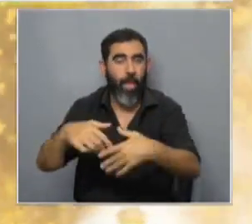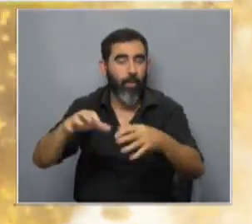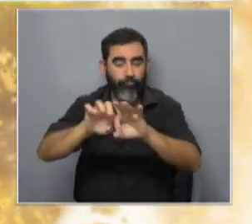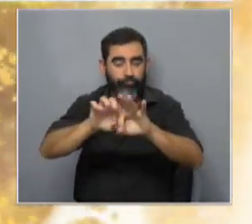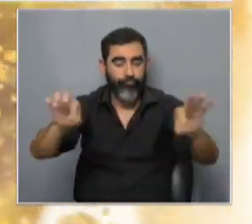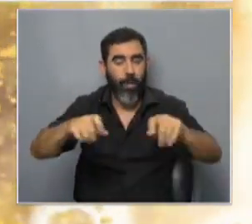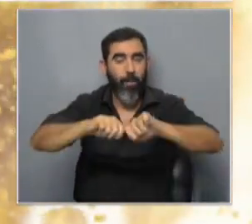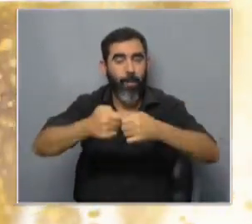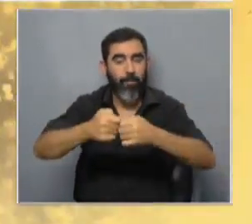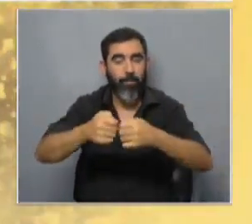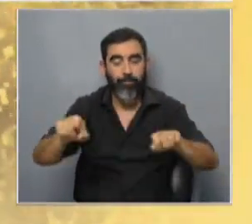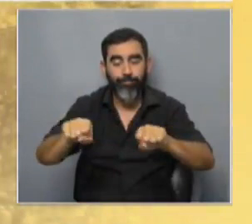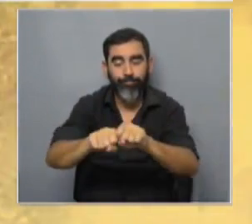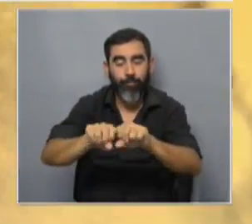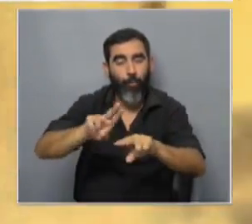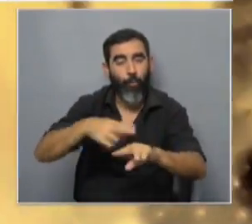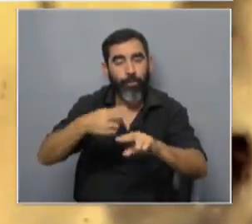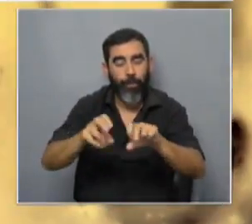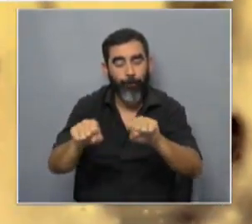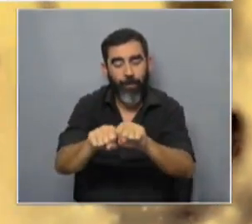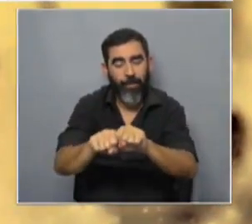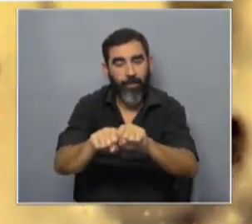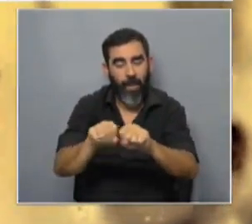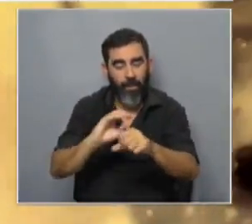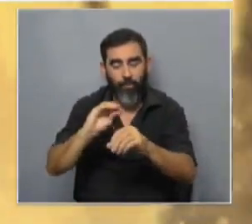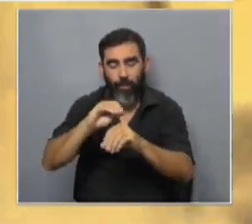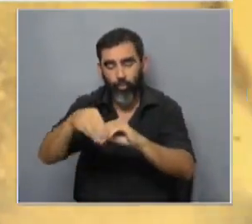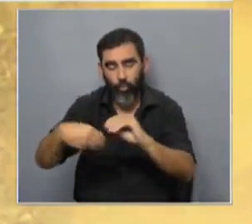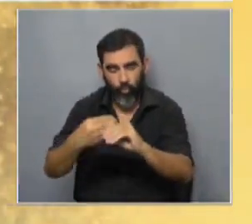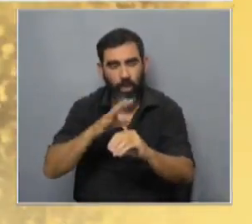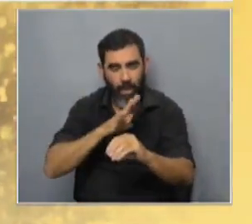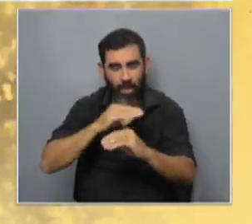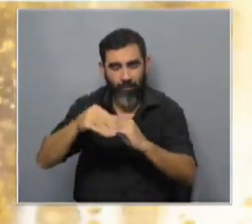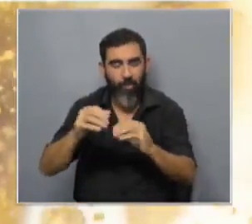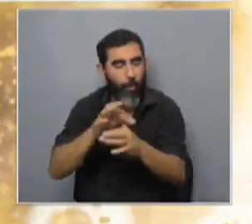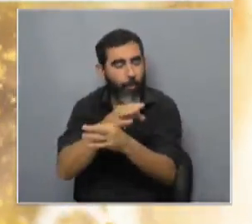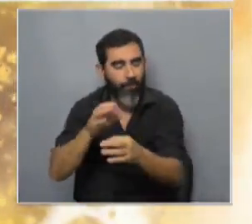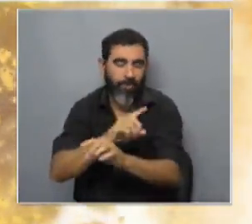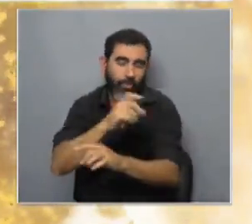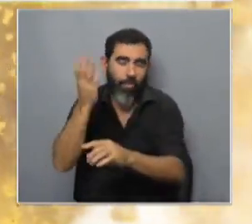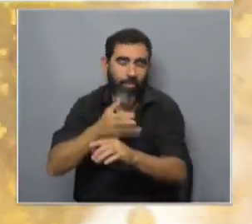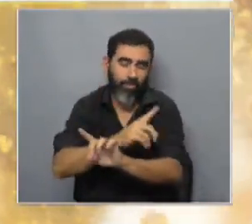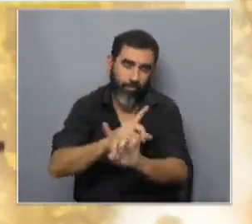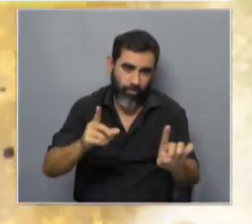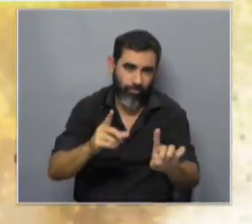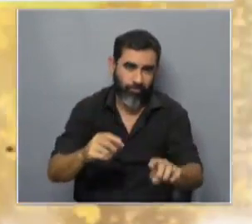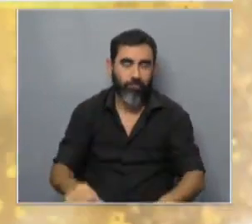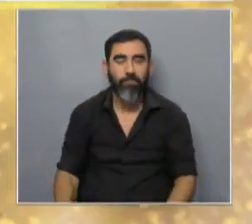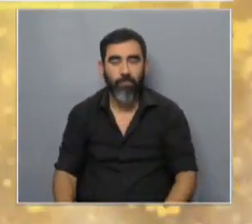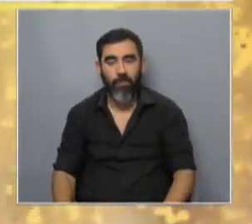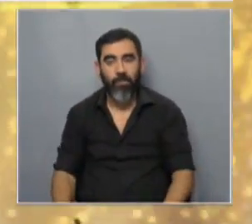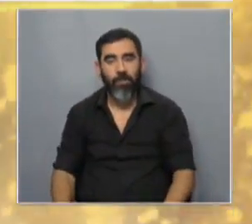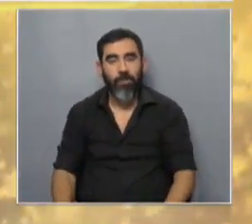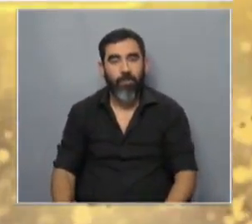plástico e intentamos pegarlo con un pegamento que deja residuo. No queda exactamente igual. Ese no quedar exactamente